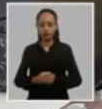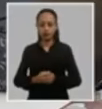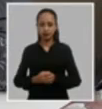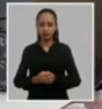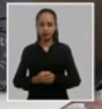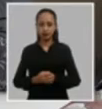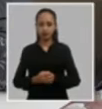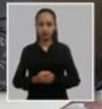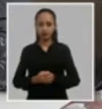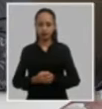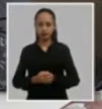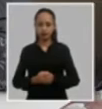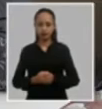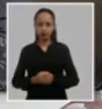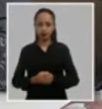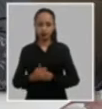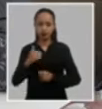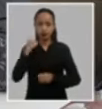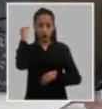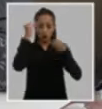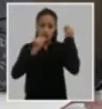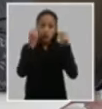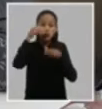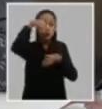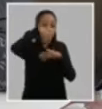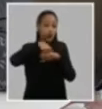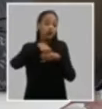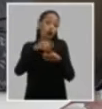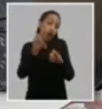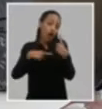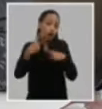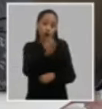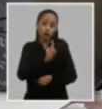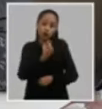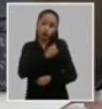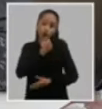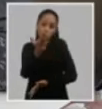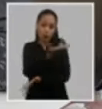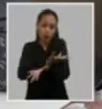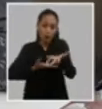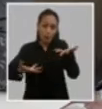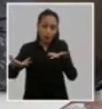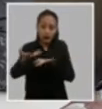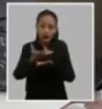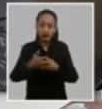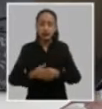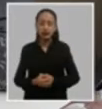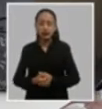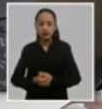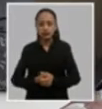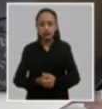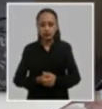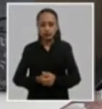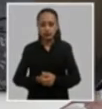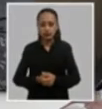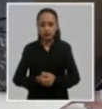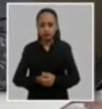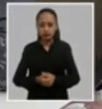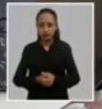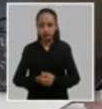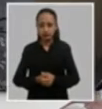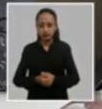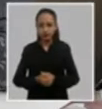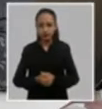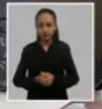considero que como parte de lo que nosotros queremos compartir que formará también en lo sucesivo dentro de las propias